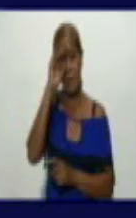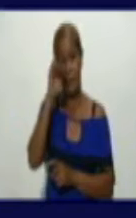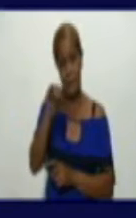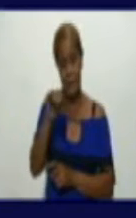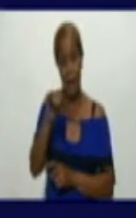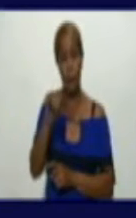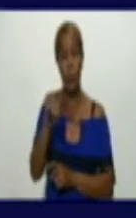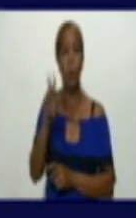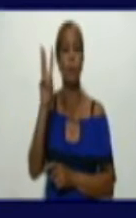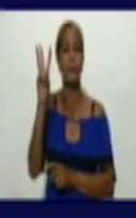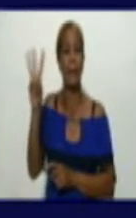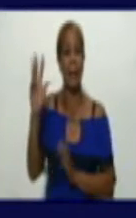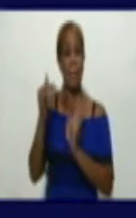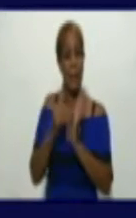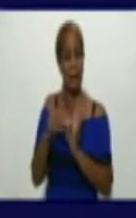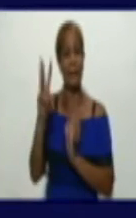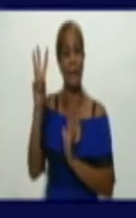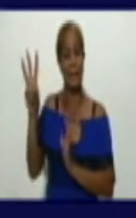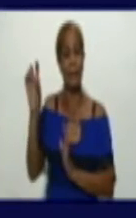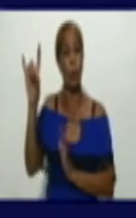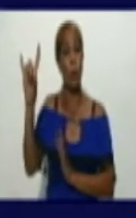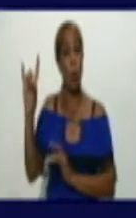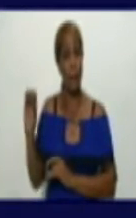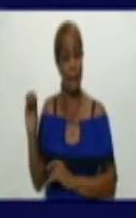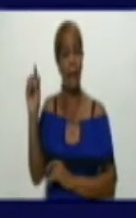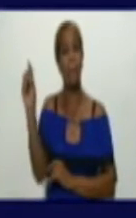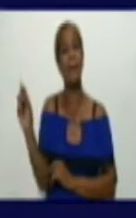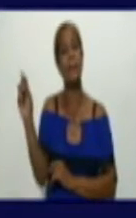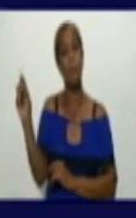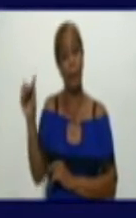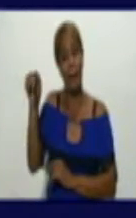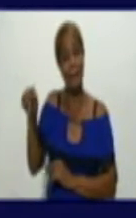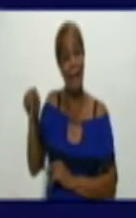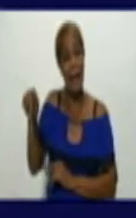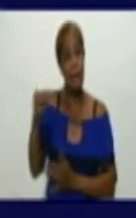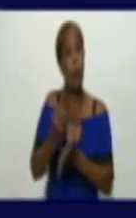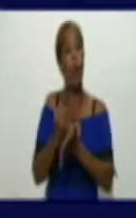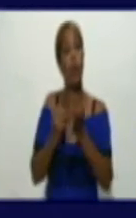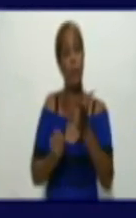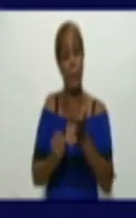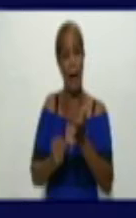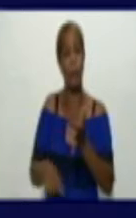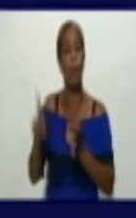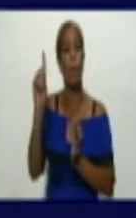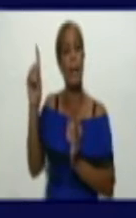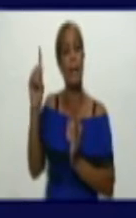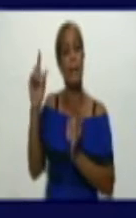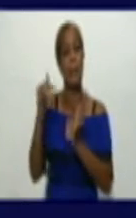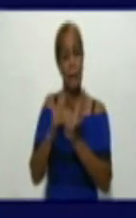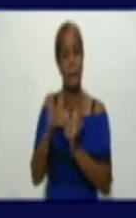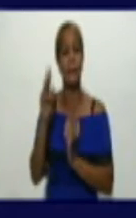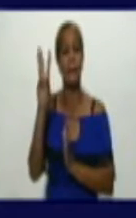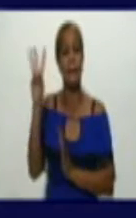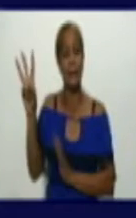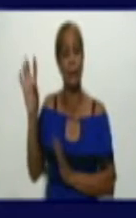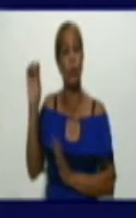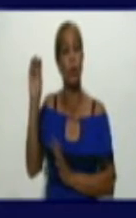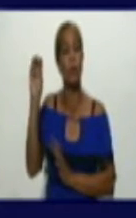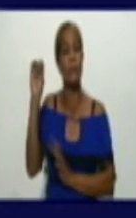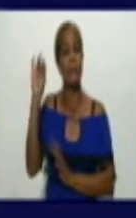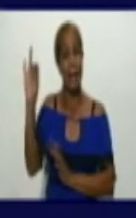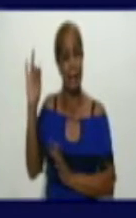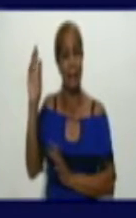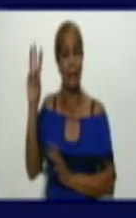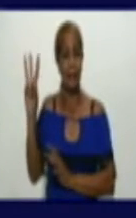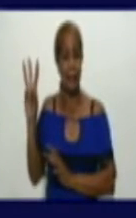provincia 3.390 personas y de ellos confirmados activos 1.373, 1